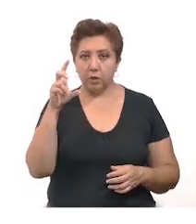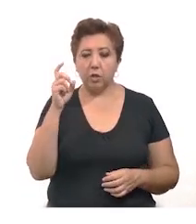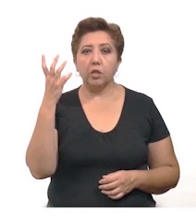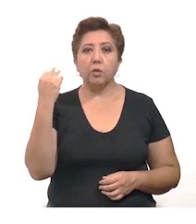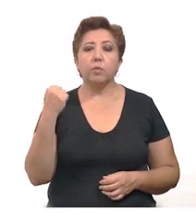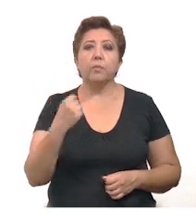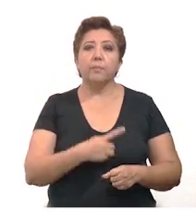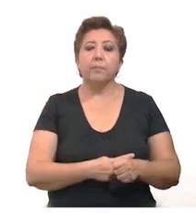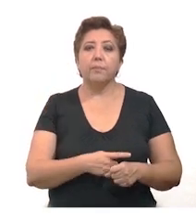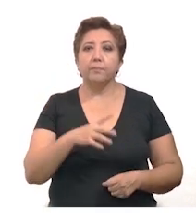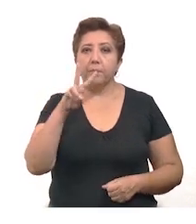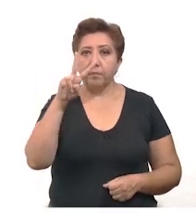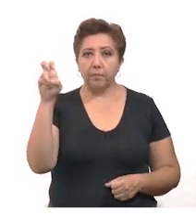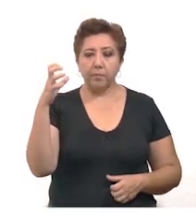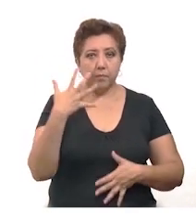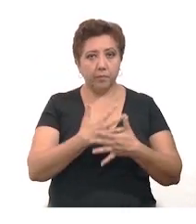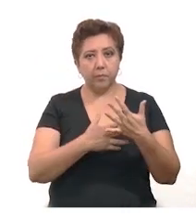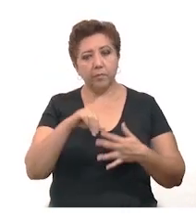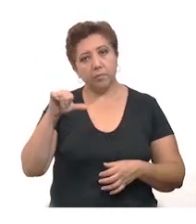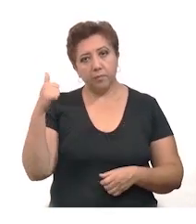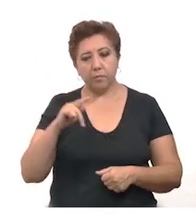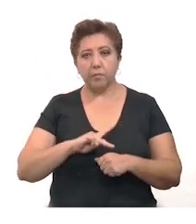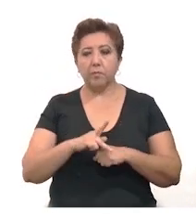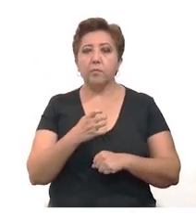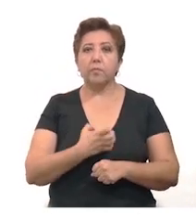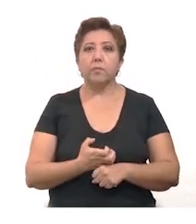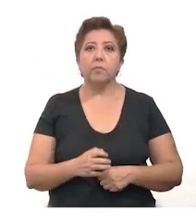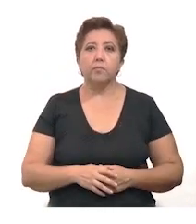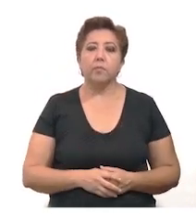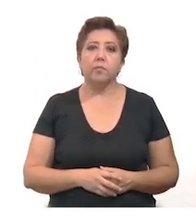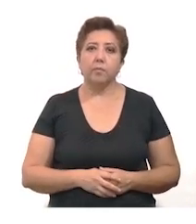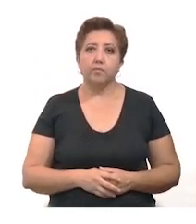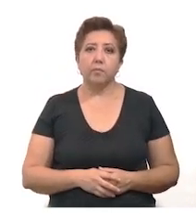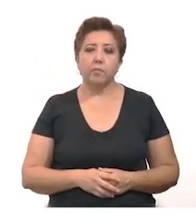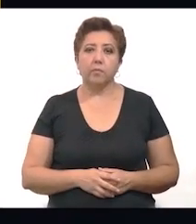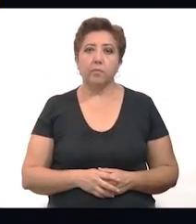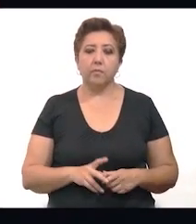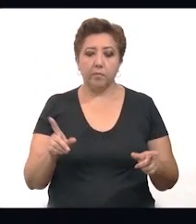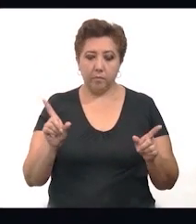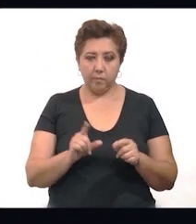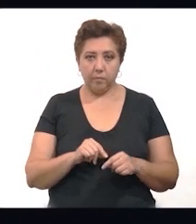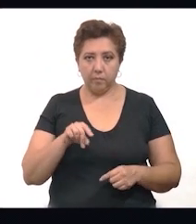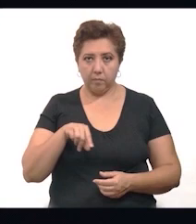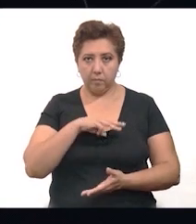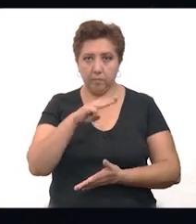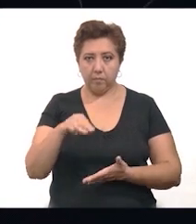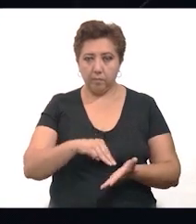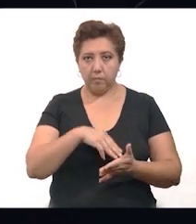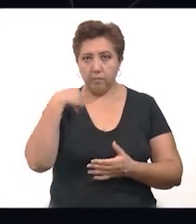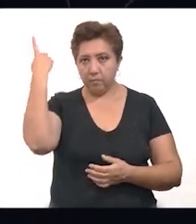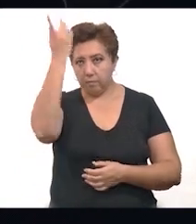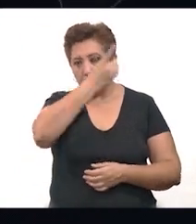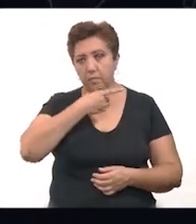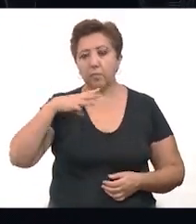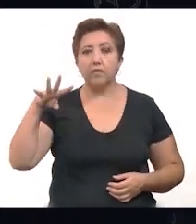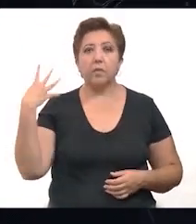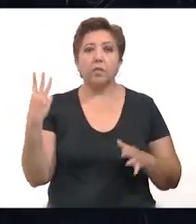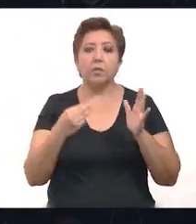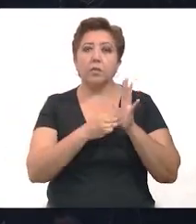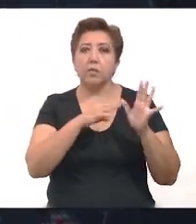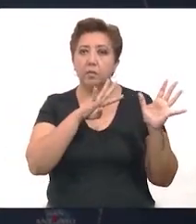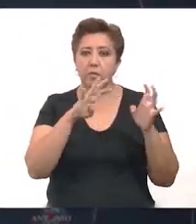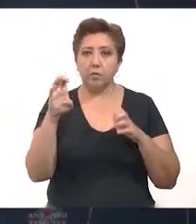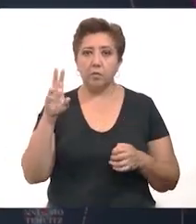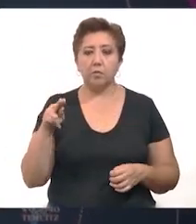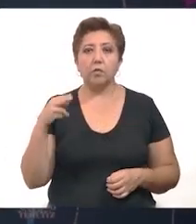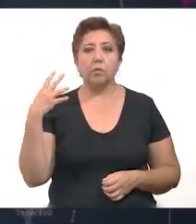,139 casos positivos, 215 son de otro país u otro estado. Específicamente en Mérida se han diagnosticado 14